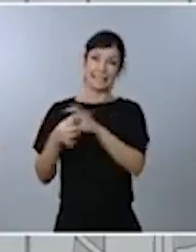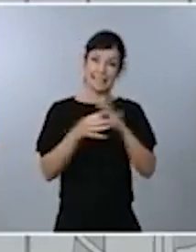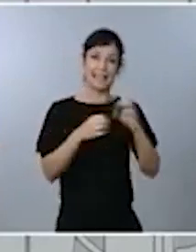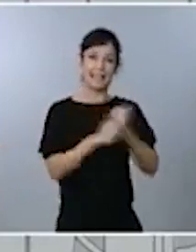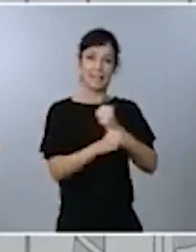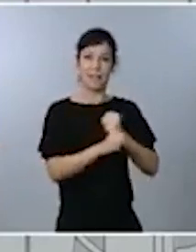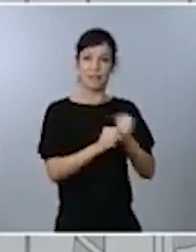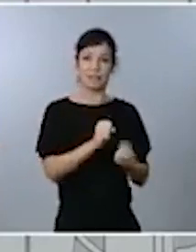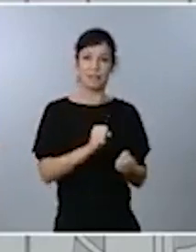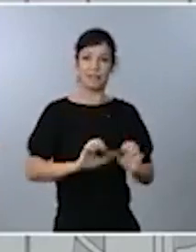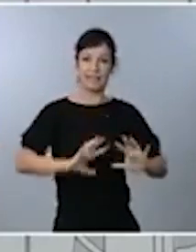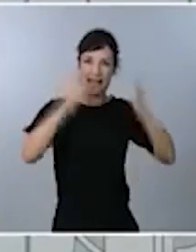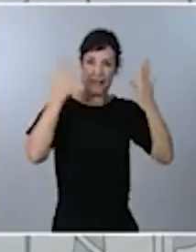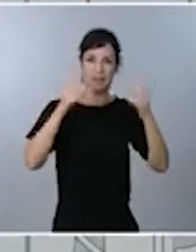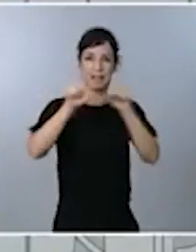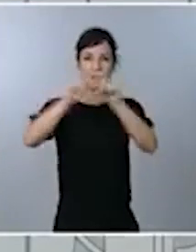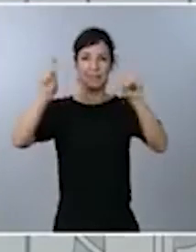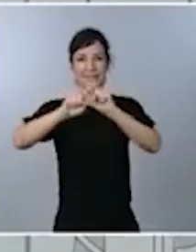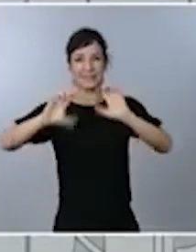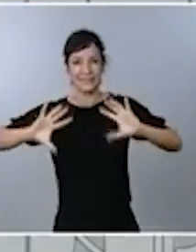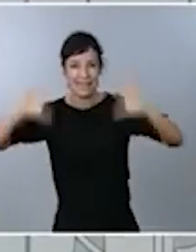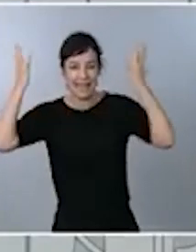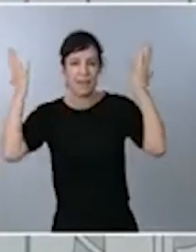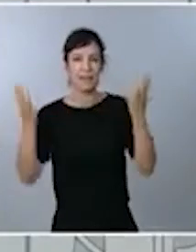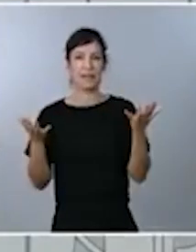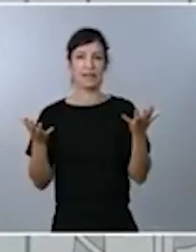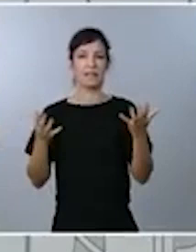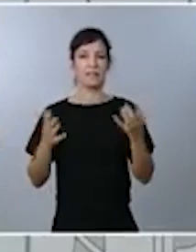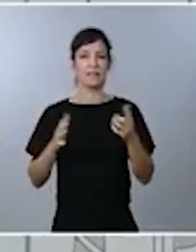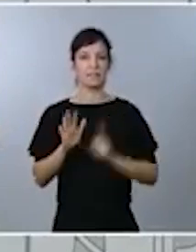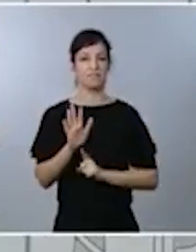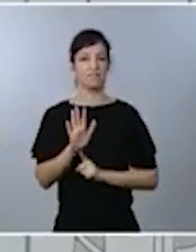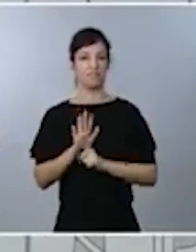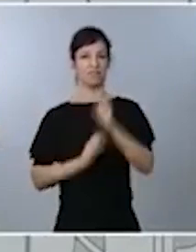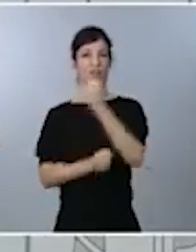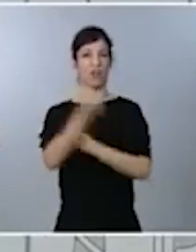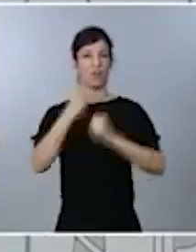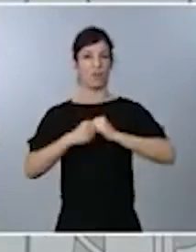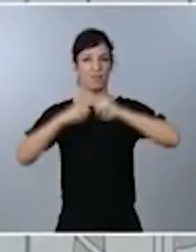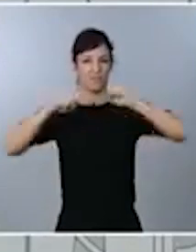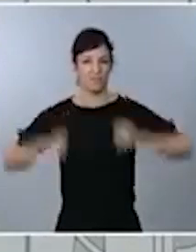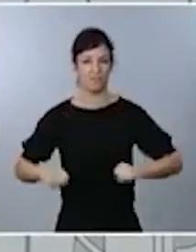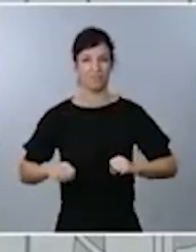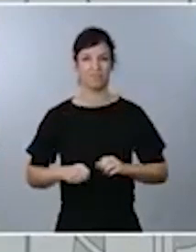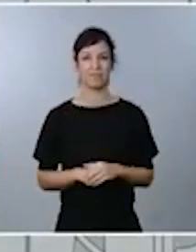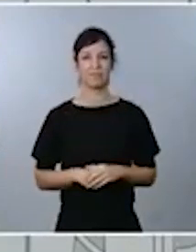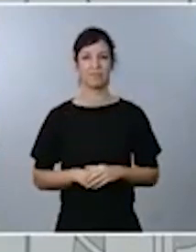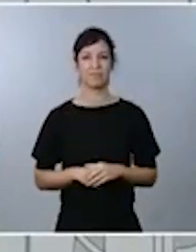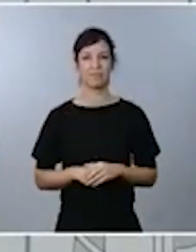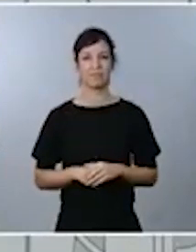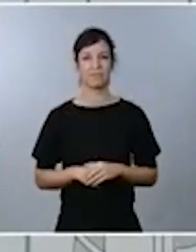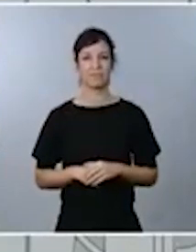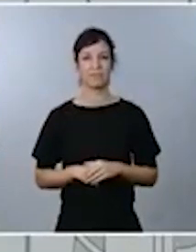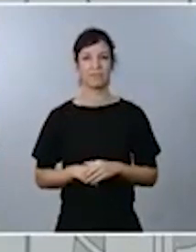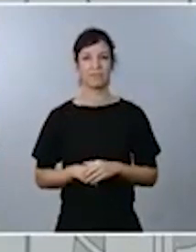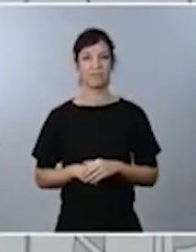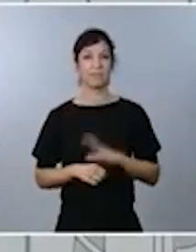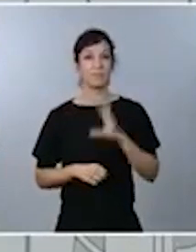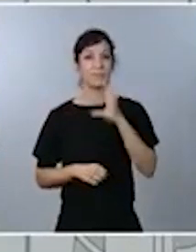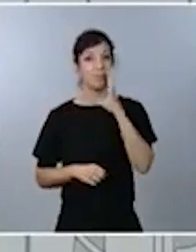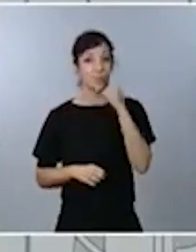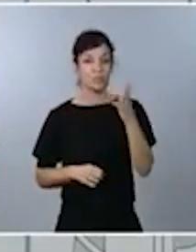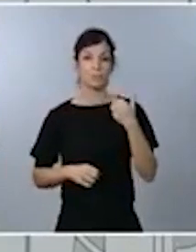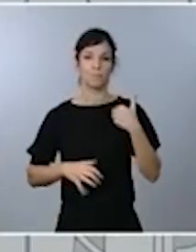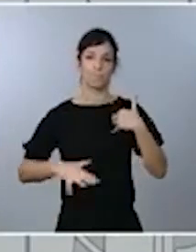salvando empresas y estamos consolidando la recuperación de nuestra economía. Por eso, tenemos que intensificar la acción para